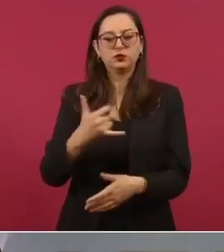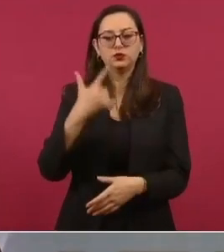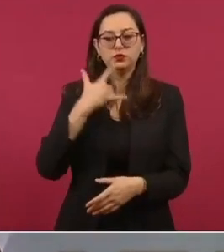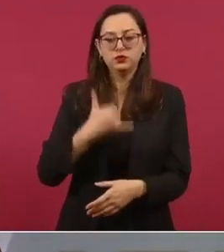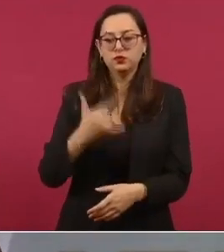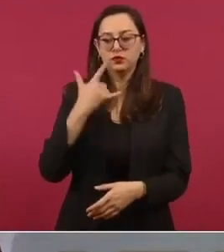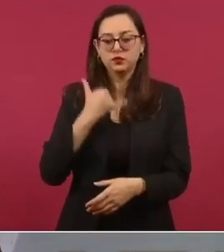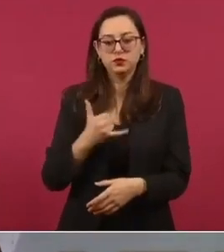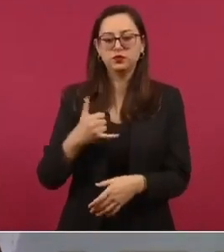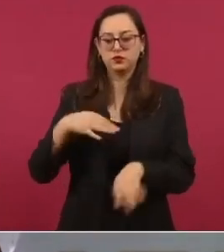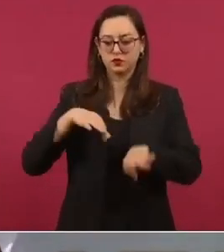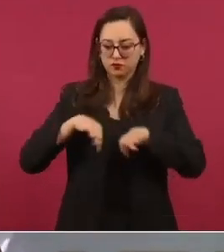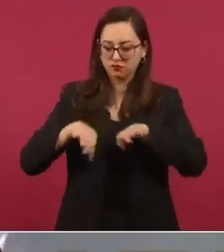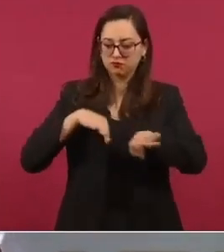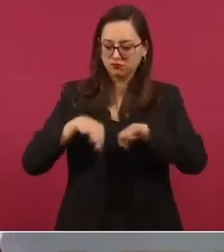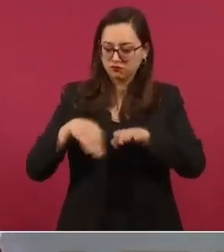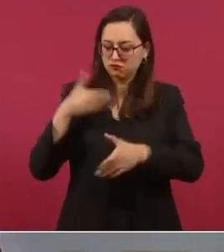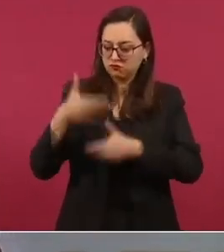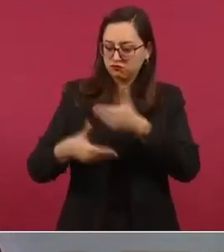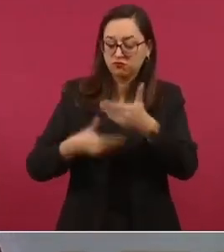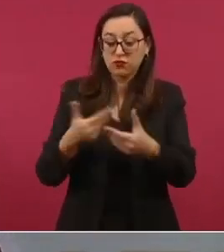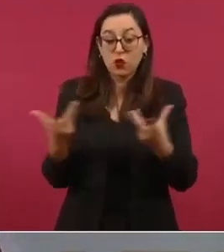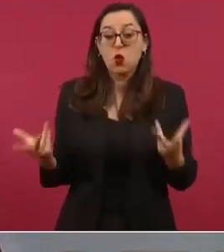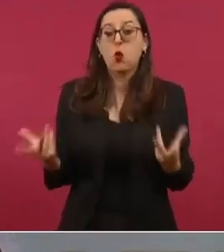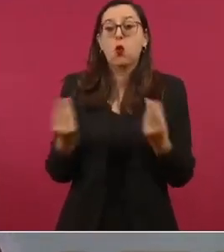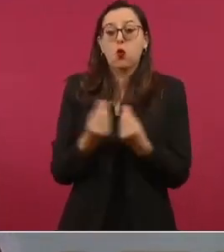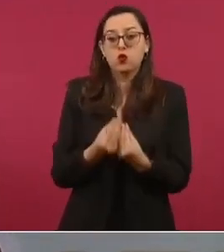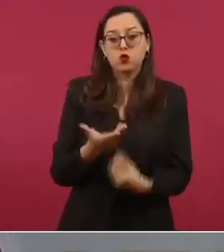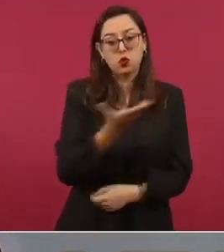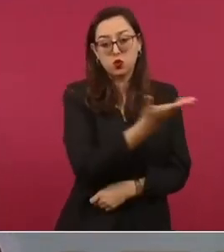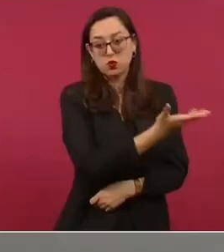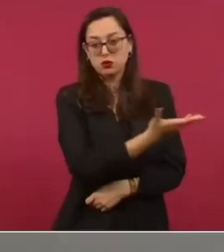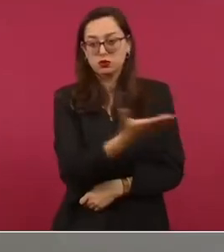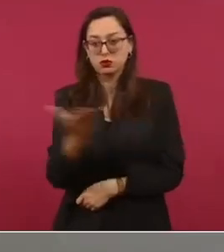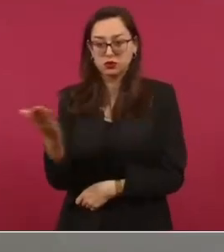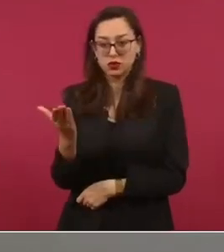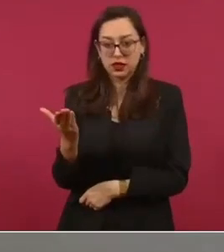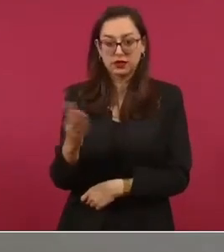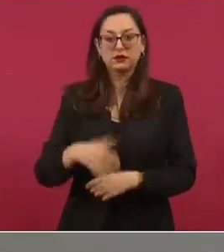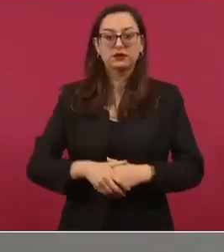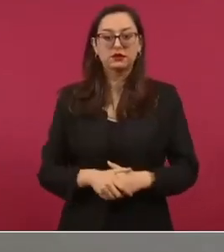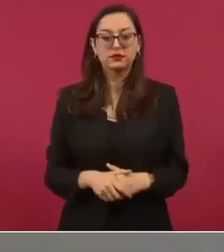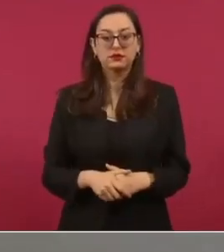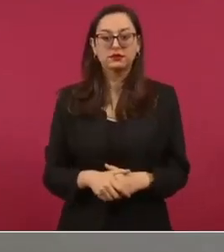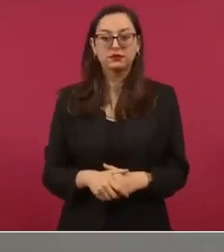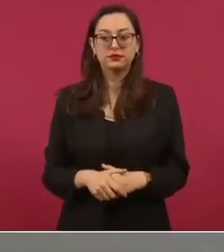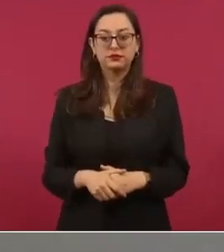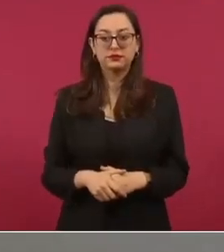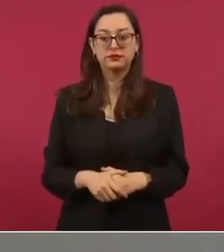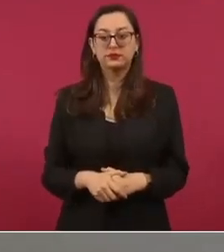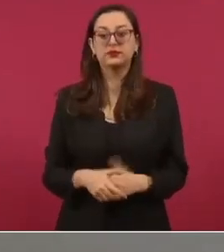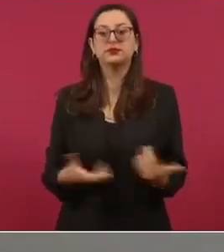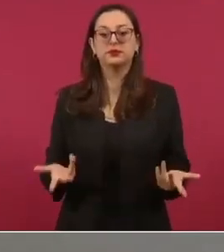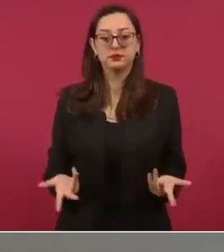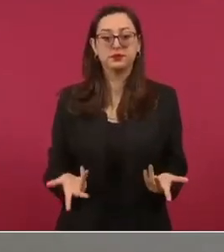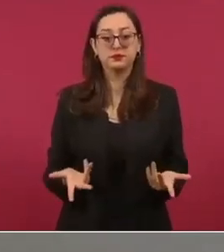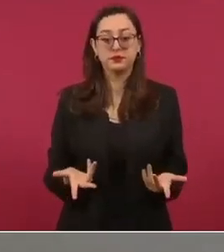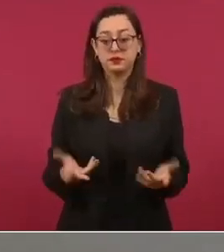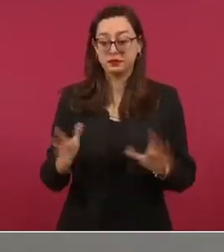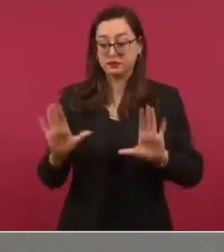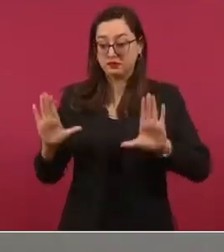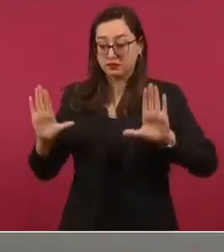y con la gente se ha dado atención especial a los pueblos